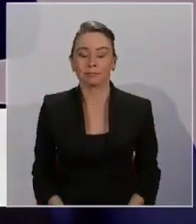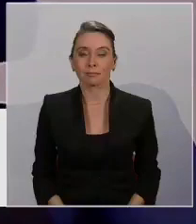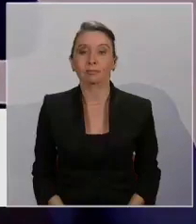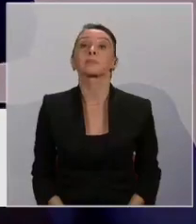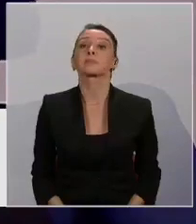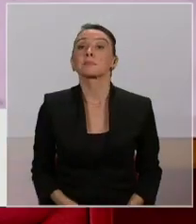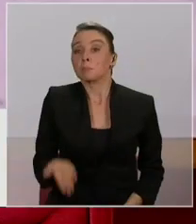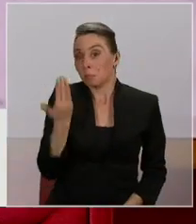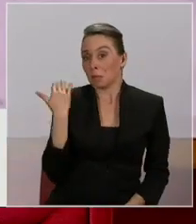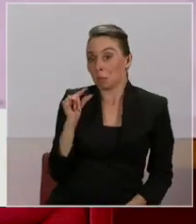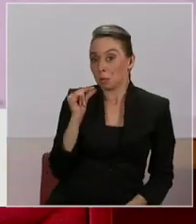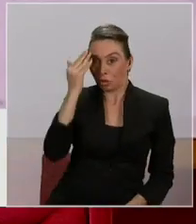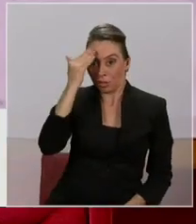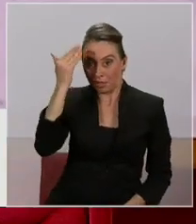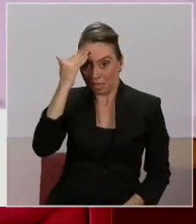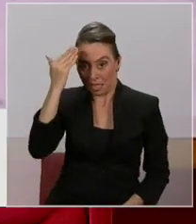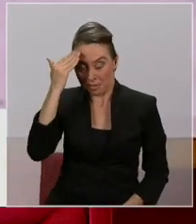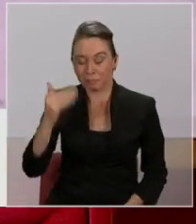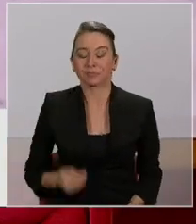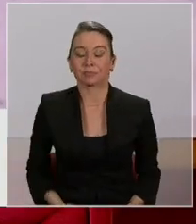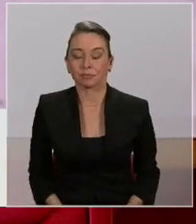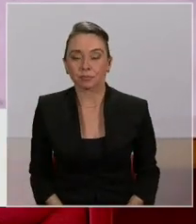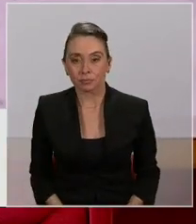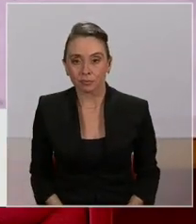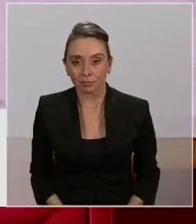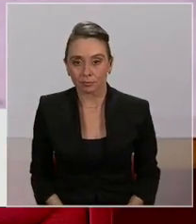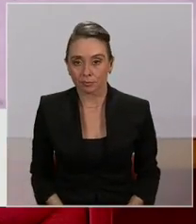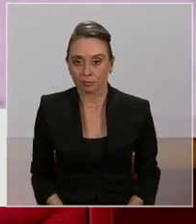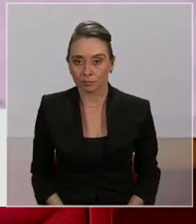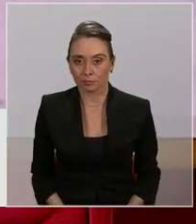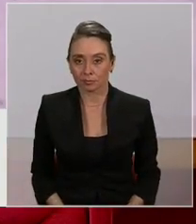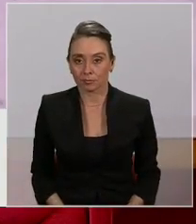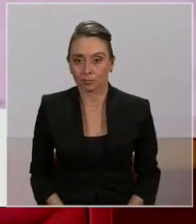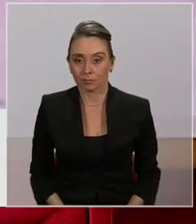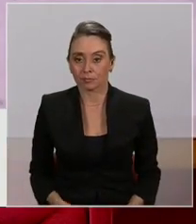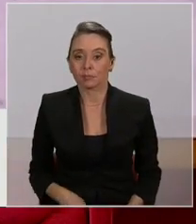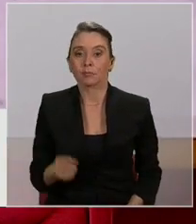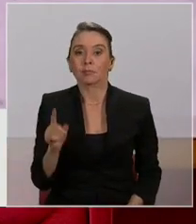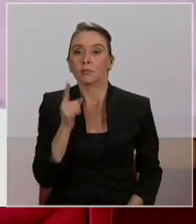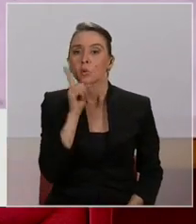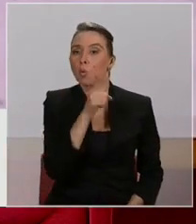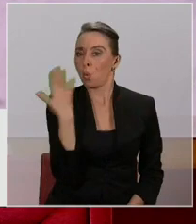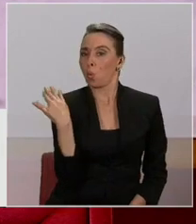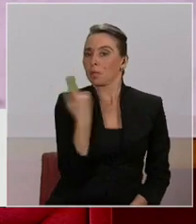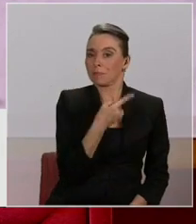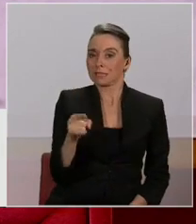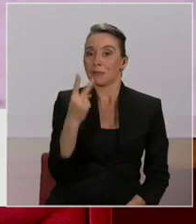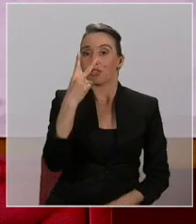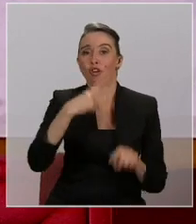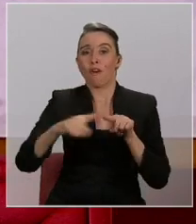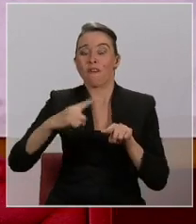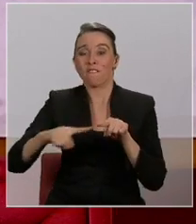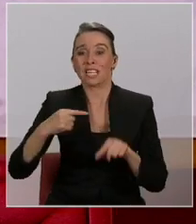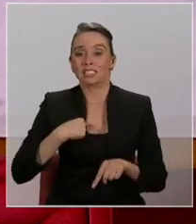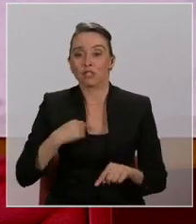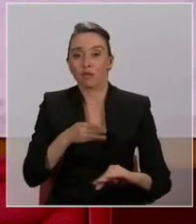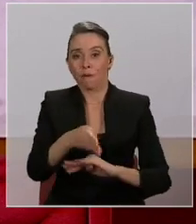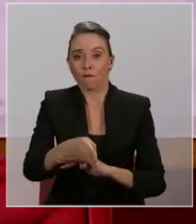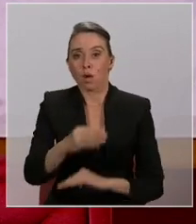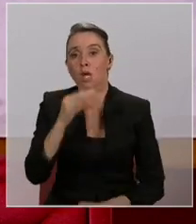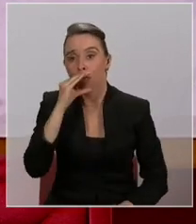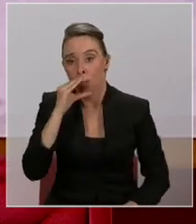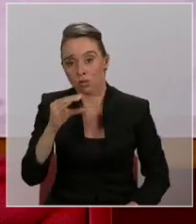Hace unos días, en esta última semana he estado dos veces en